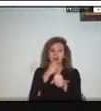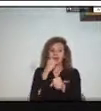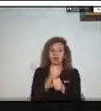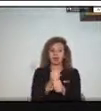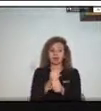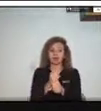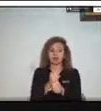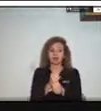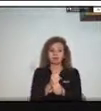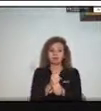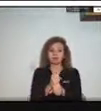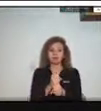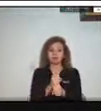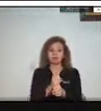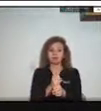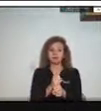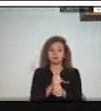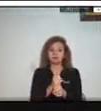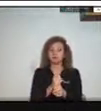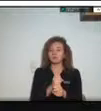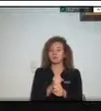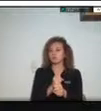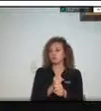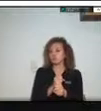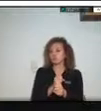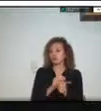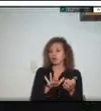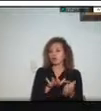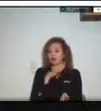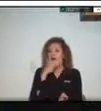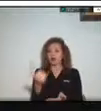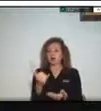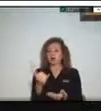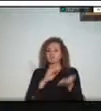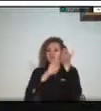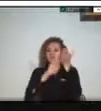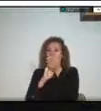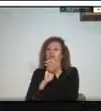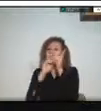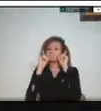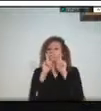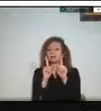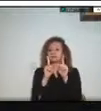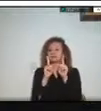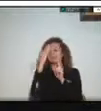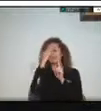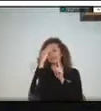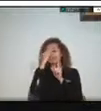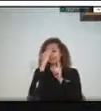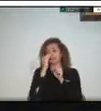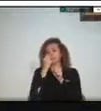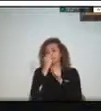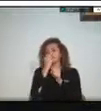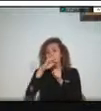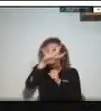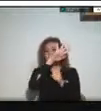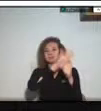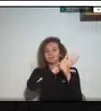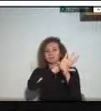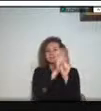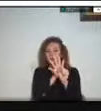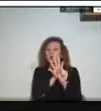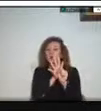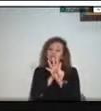programada una actualización pero pues ya el efecto pandemia no lo nos ha